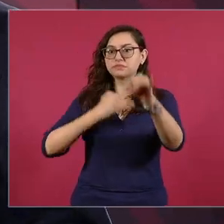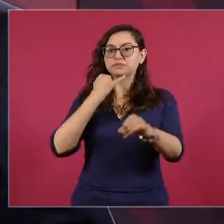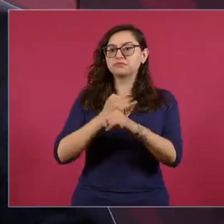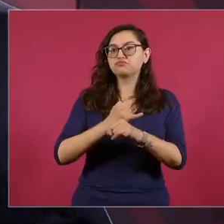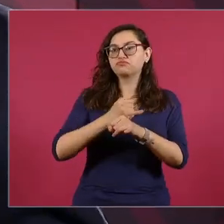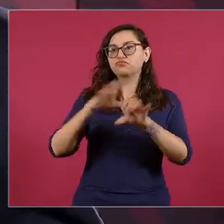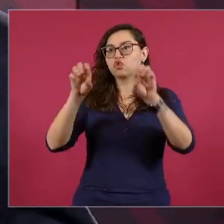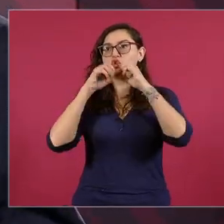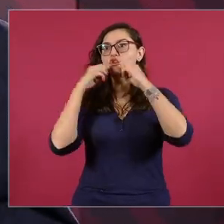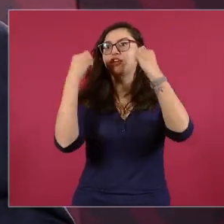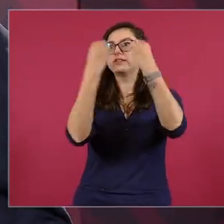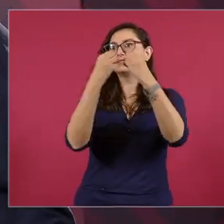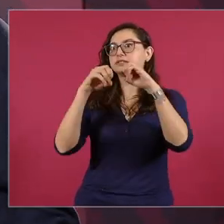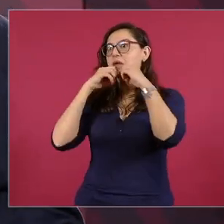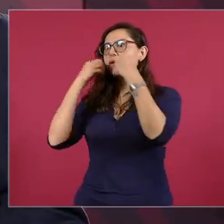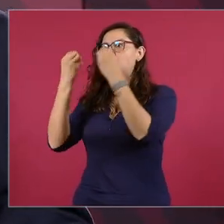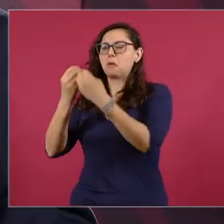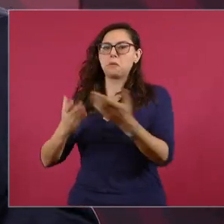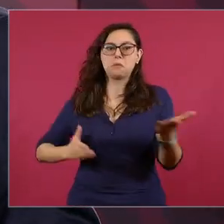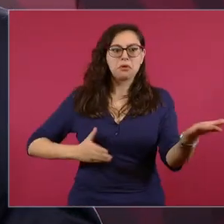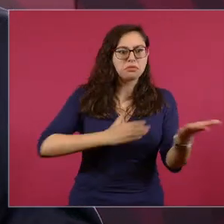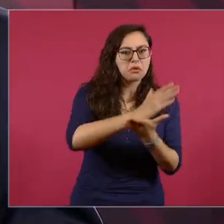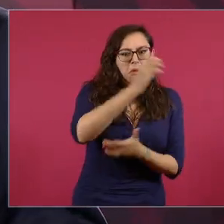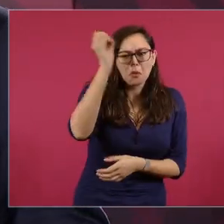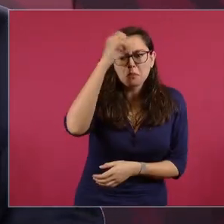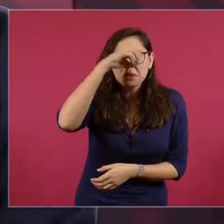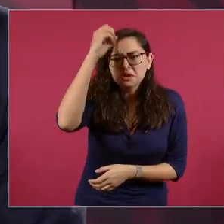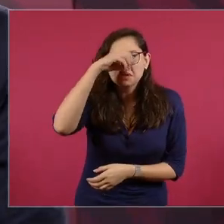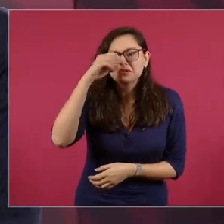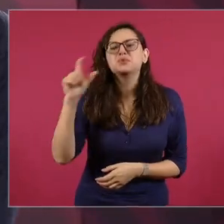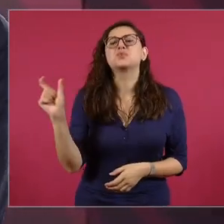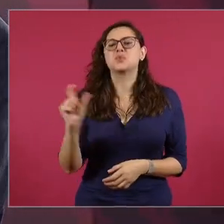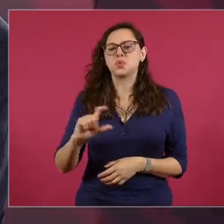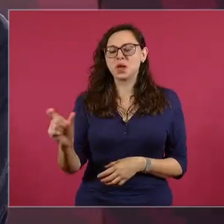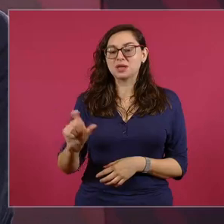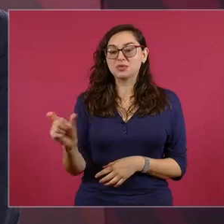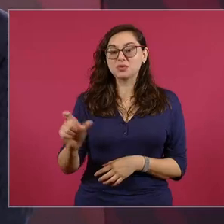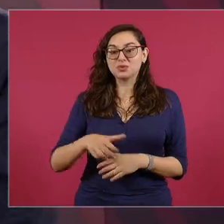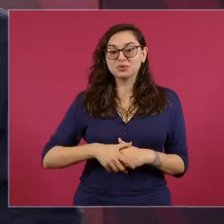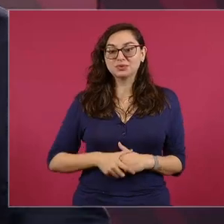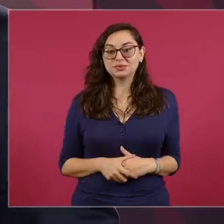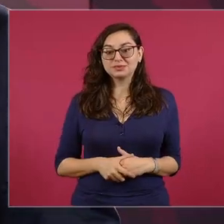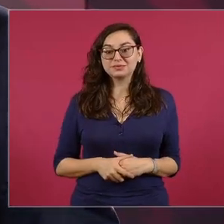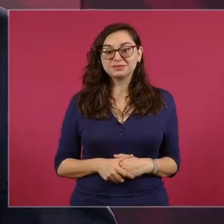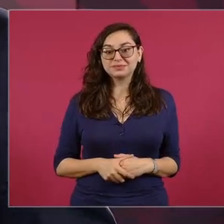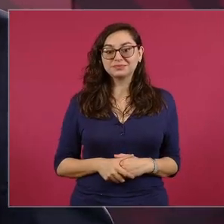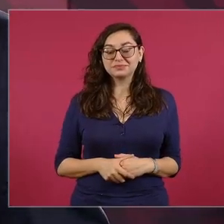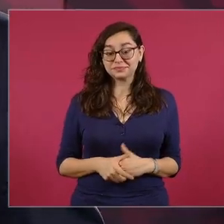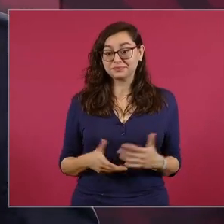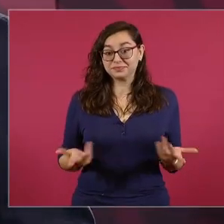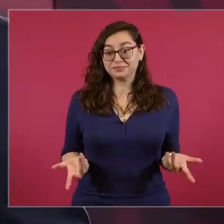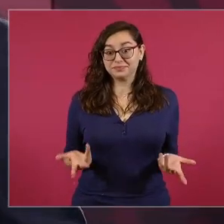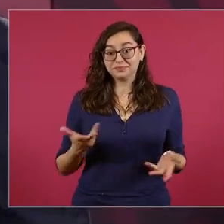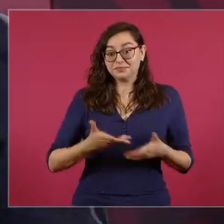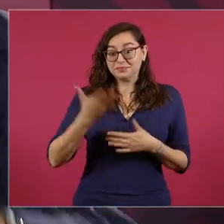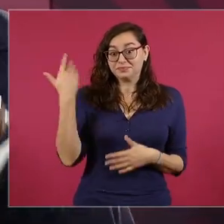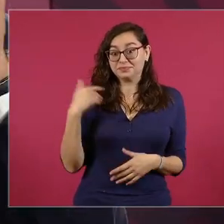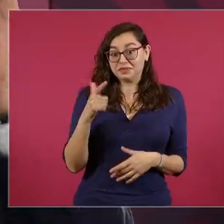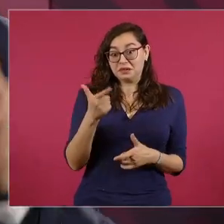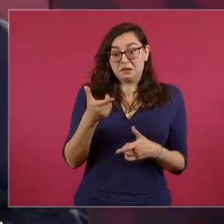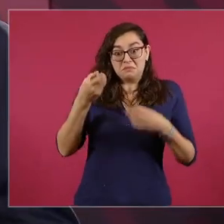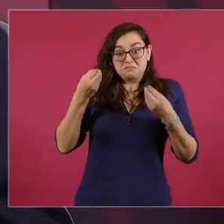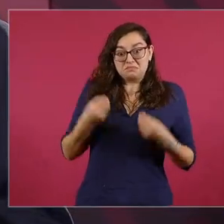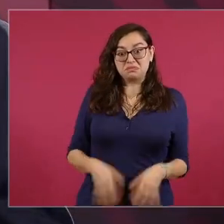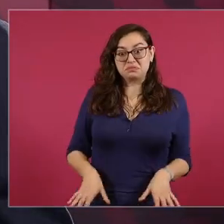de capital, del presupuesto público? Nunca.